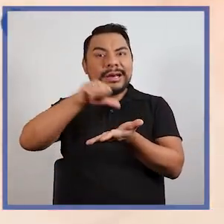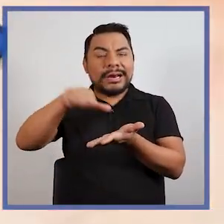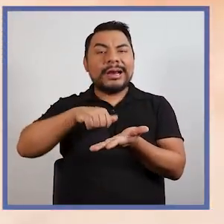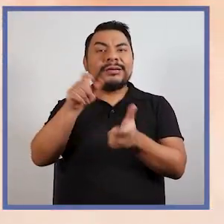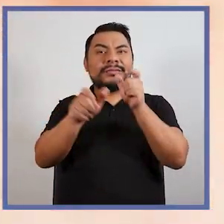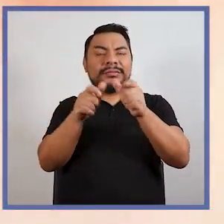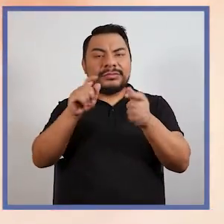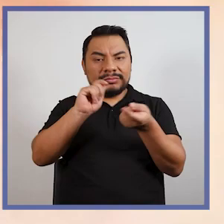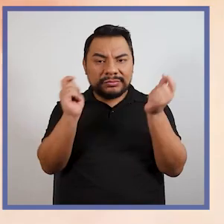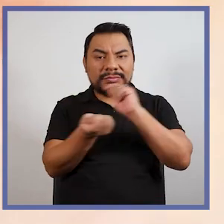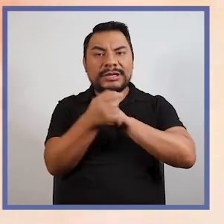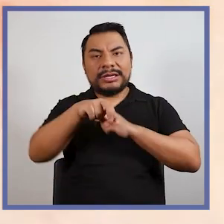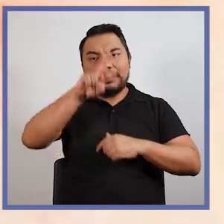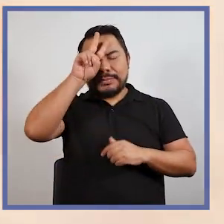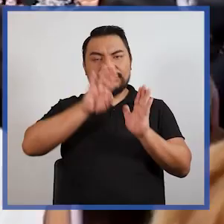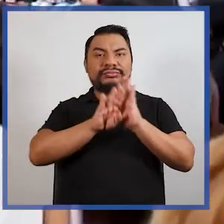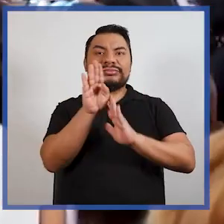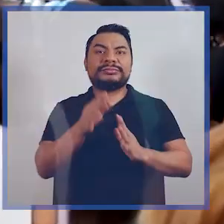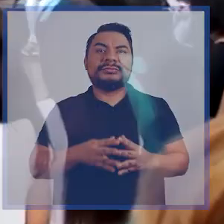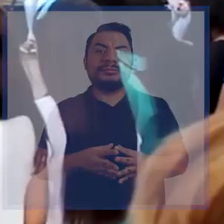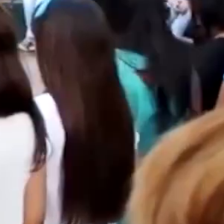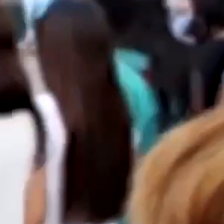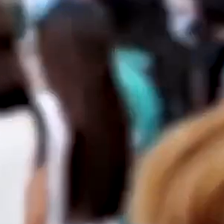ciudadanía nuestro Perú.